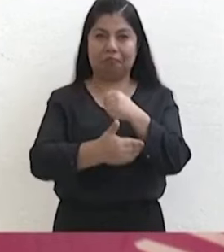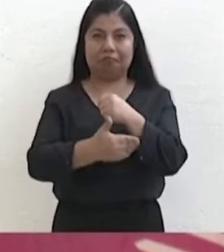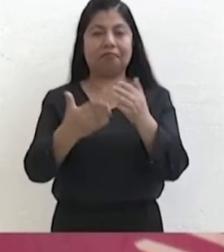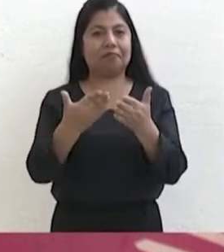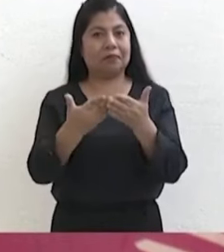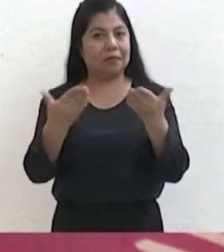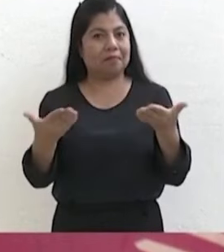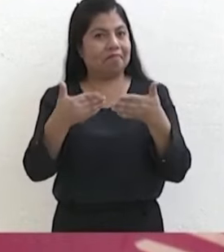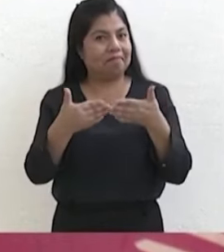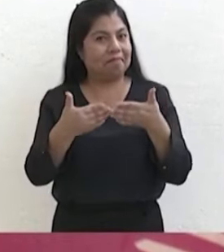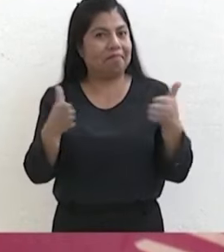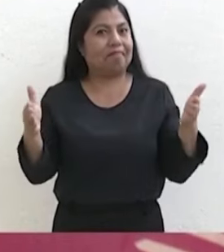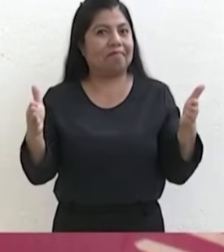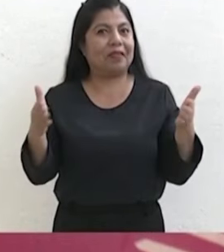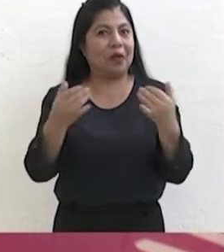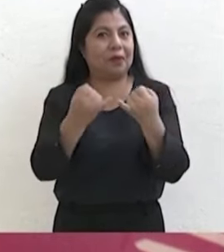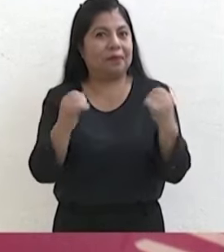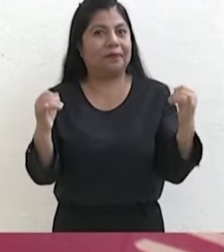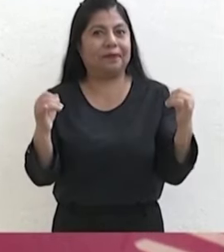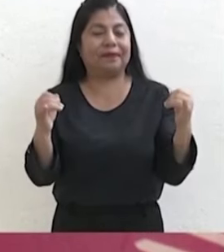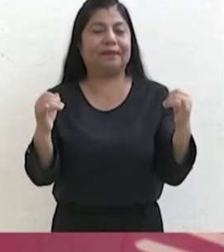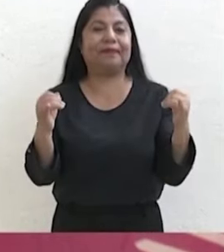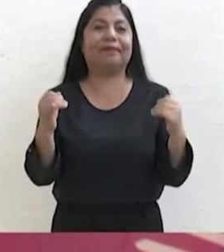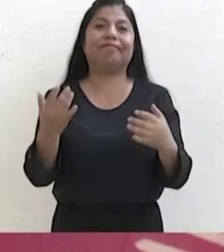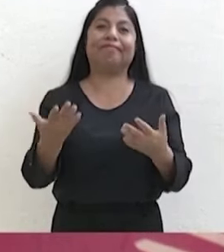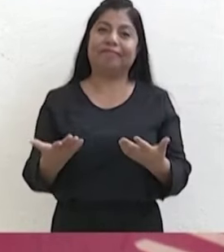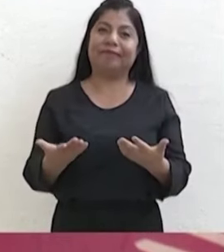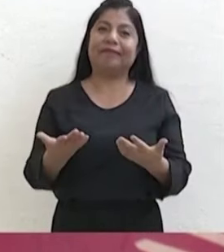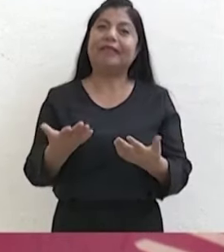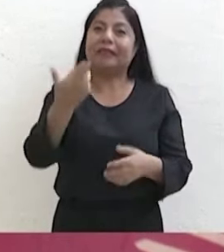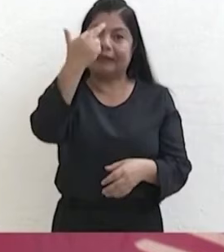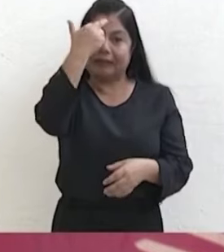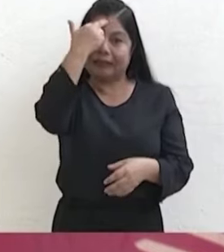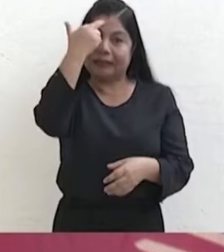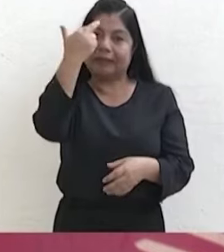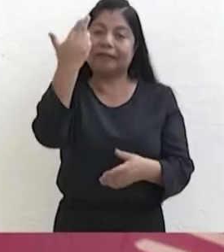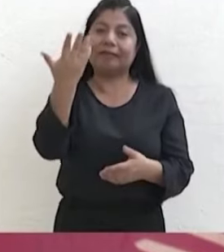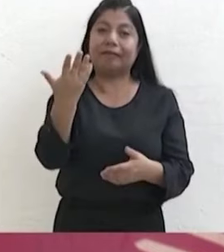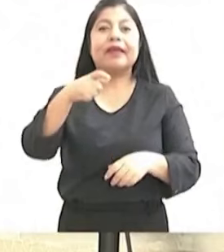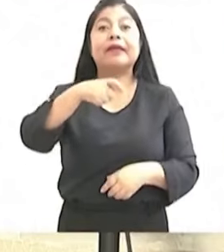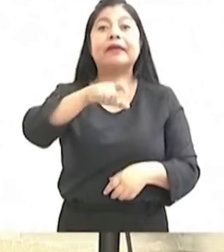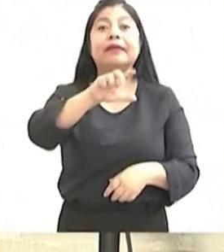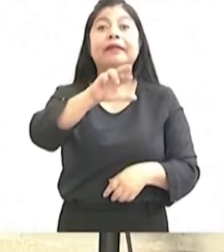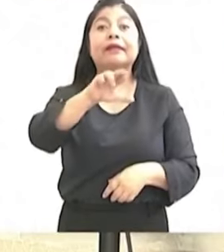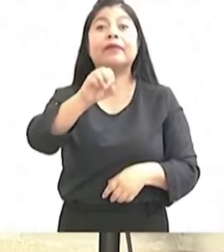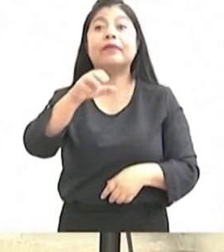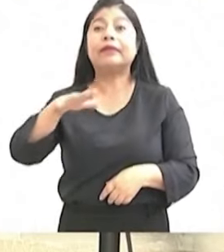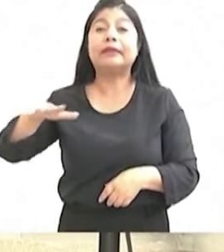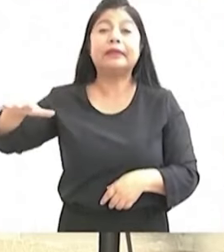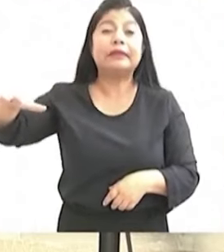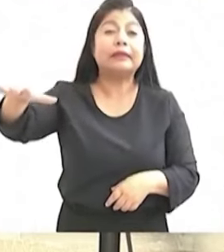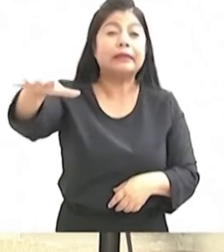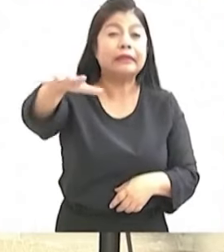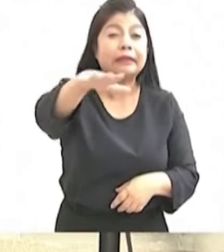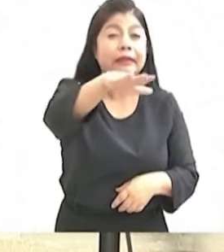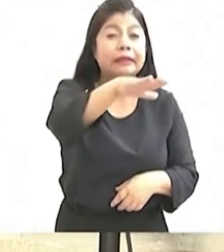recordar que hoy cumplimos cinco años de gobierno, pertenecía al